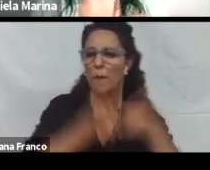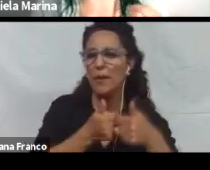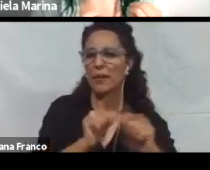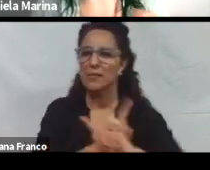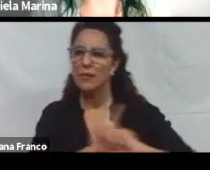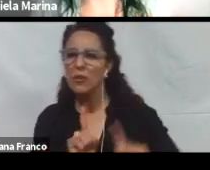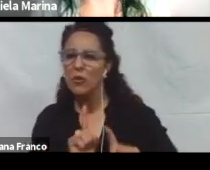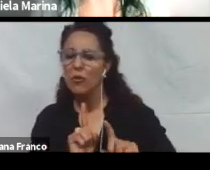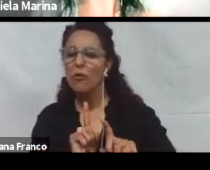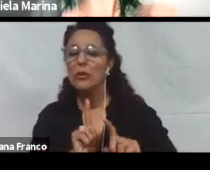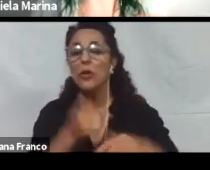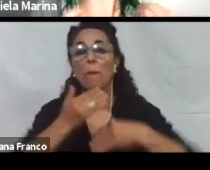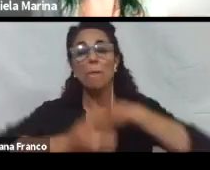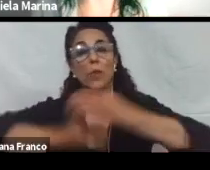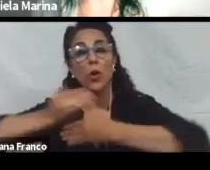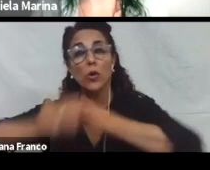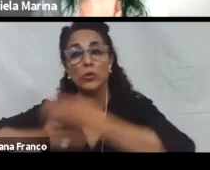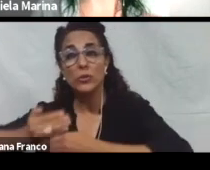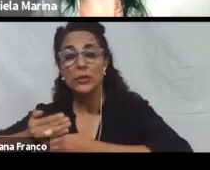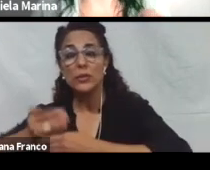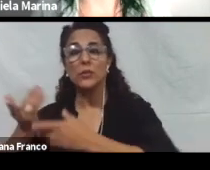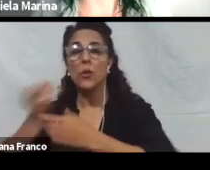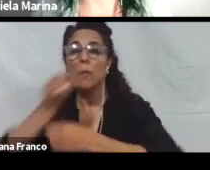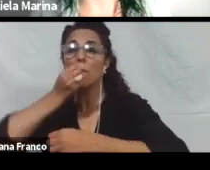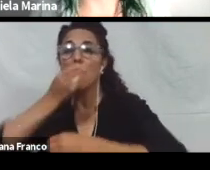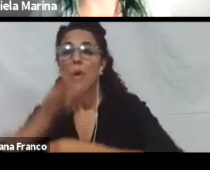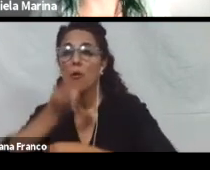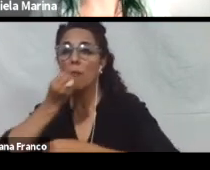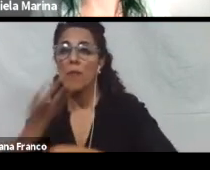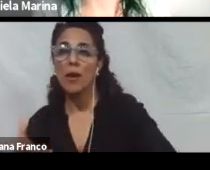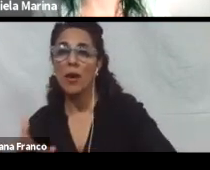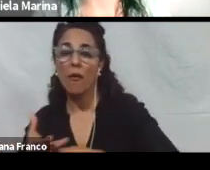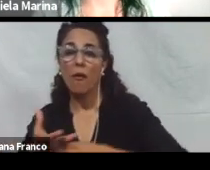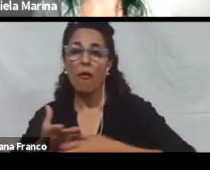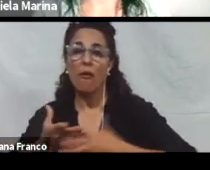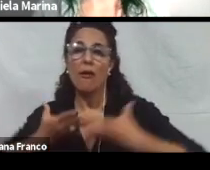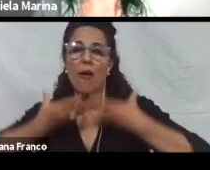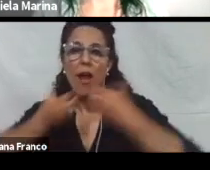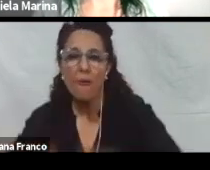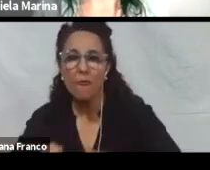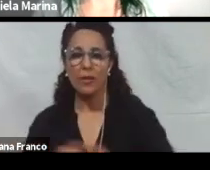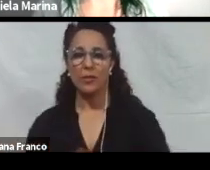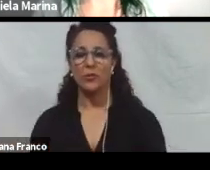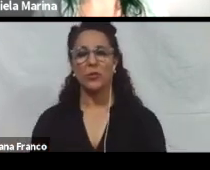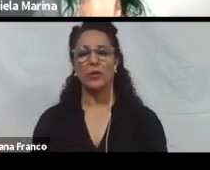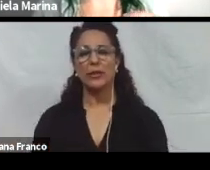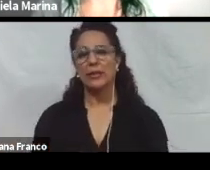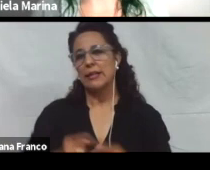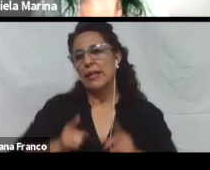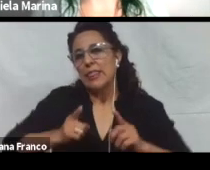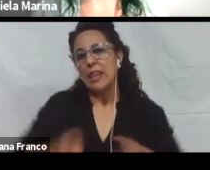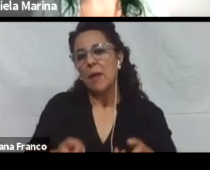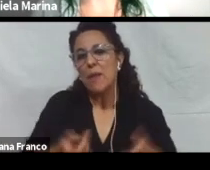en el proceso y en cómo mejorar con el esfuerzo. También debemos